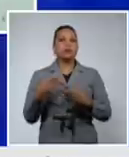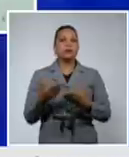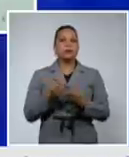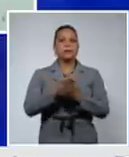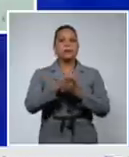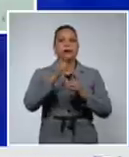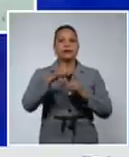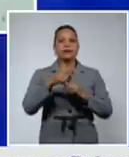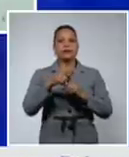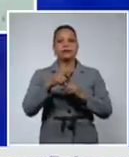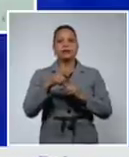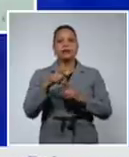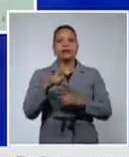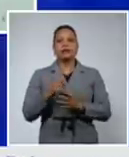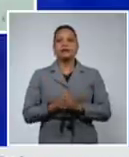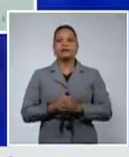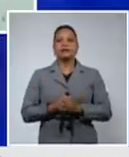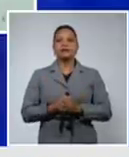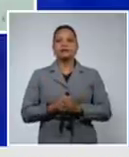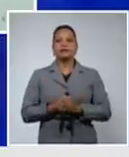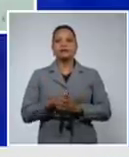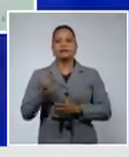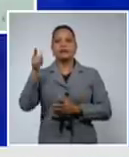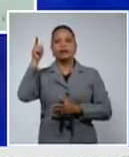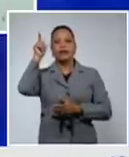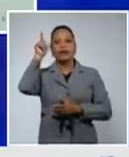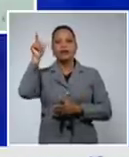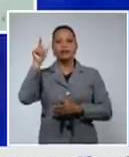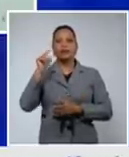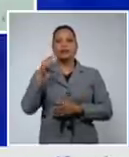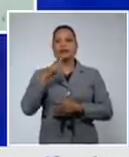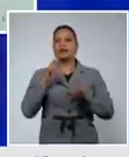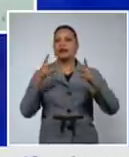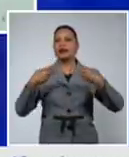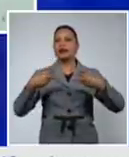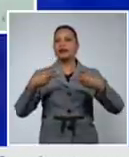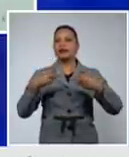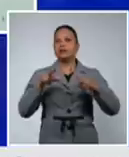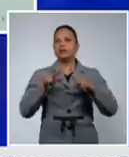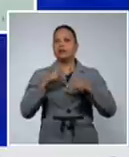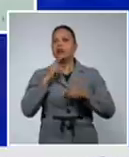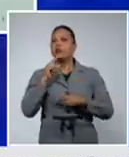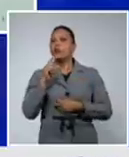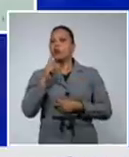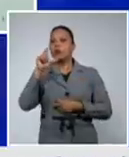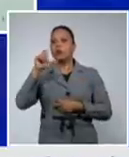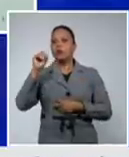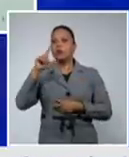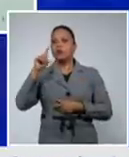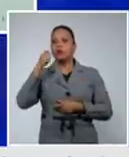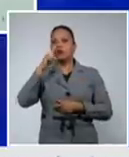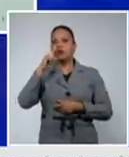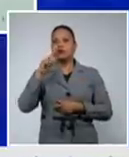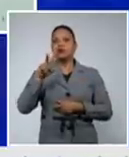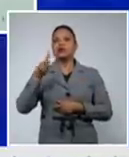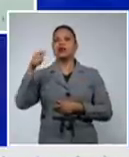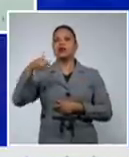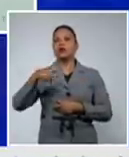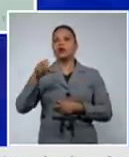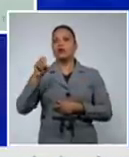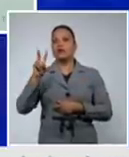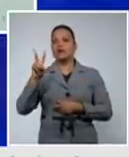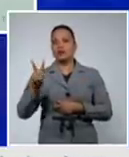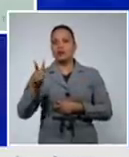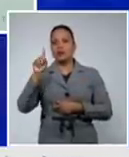Calimete y Cárdenas 2 de cada 1 Colón y Jovellanos 1 de cada 1 Cienfuegos